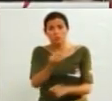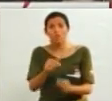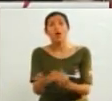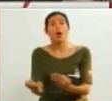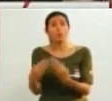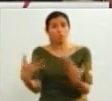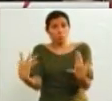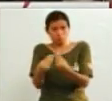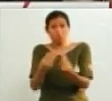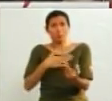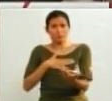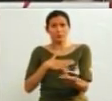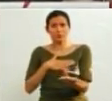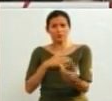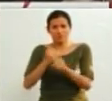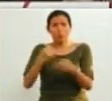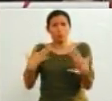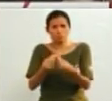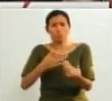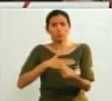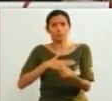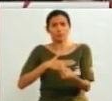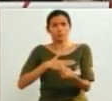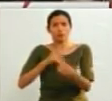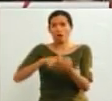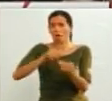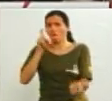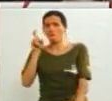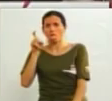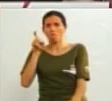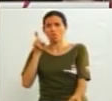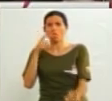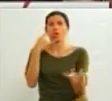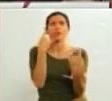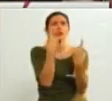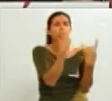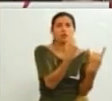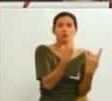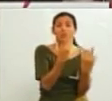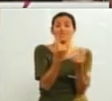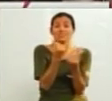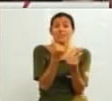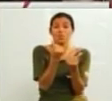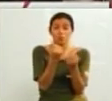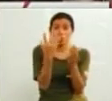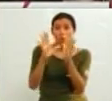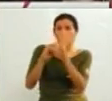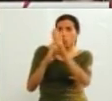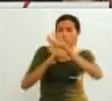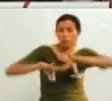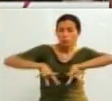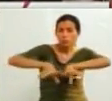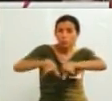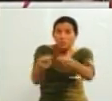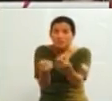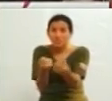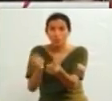Compañeros que estuvieron aquí con nosotros, y se fueron para allá con los reales de los venezolanos.